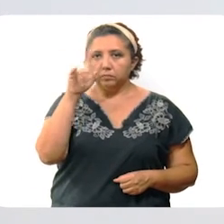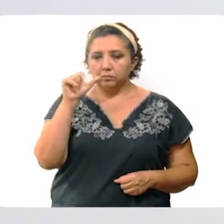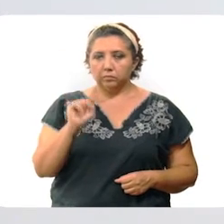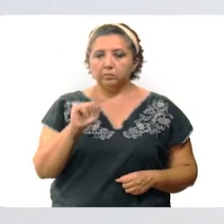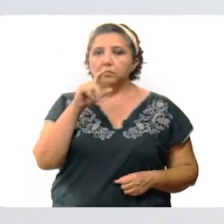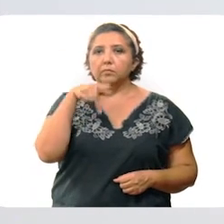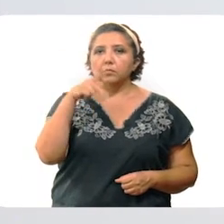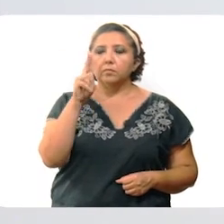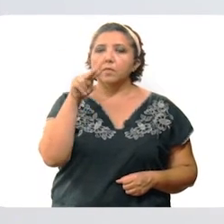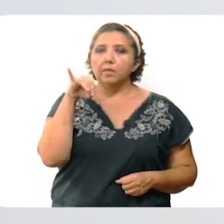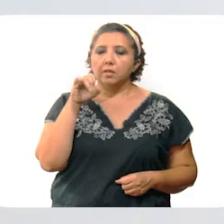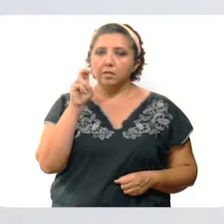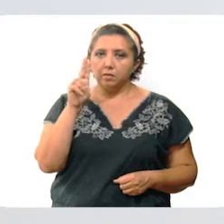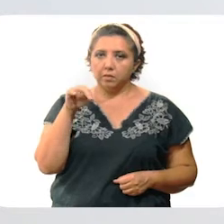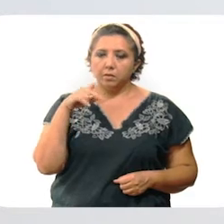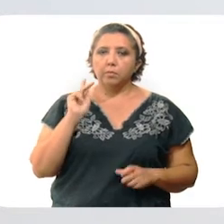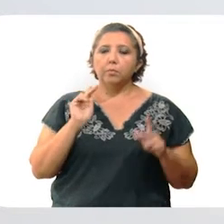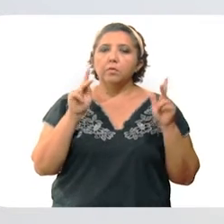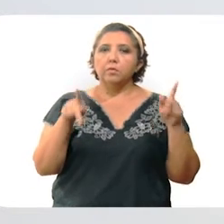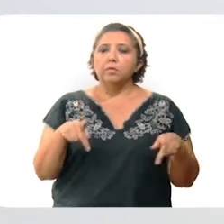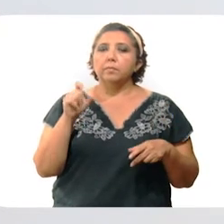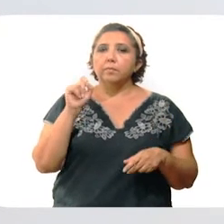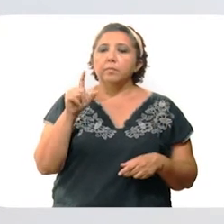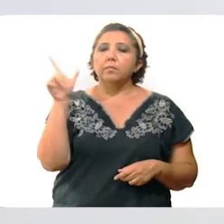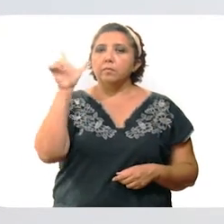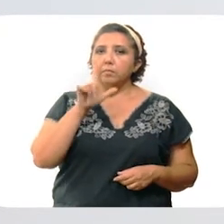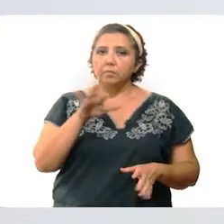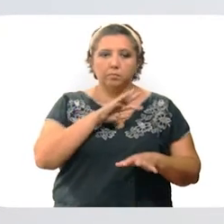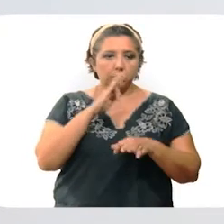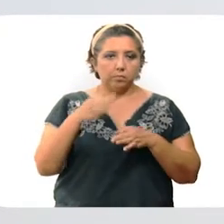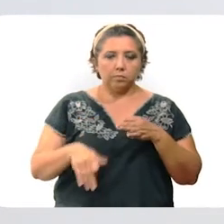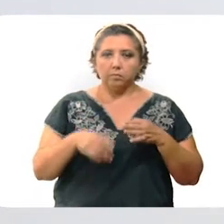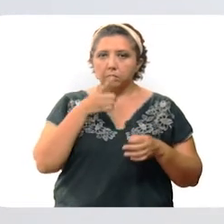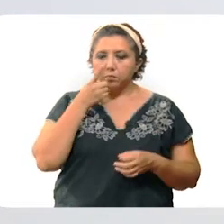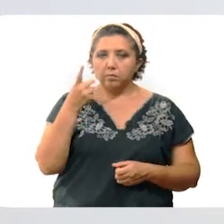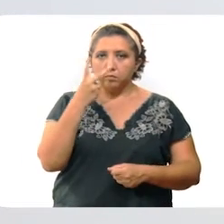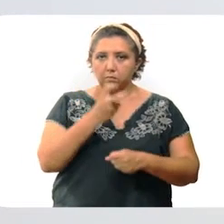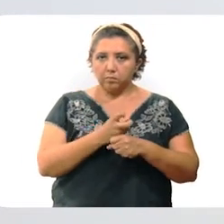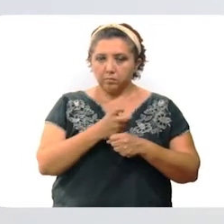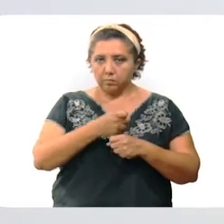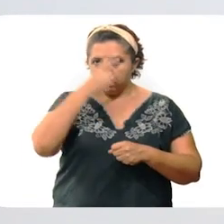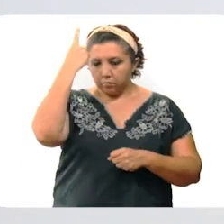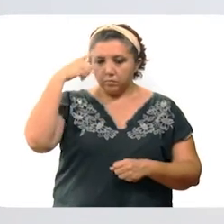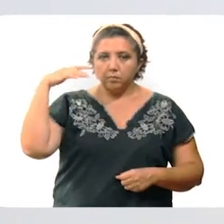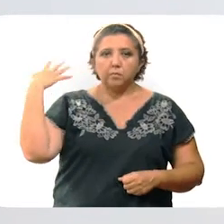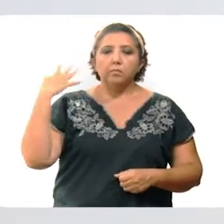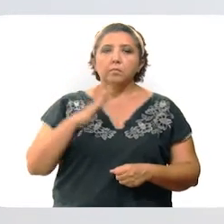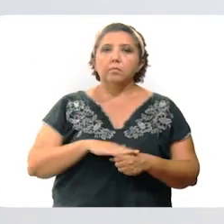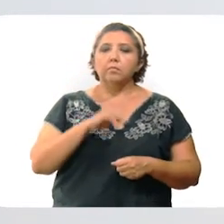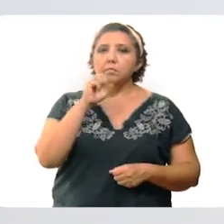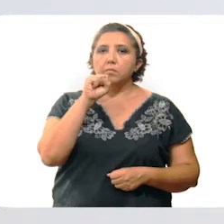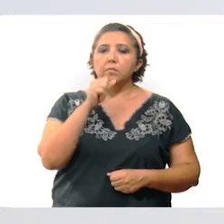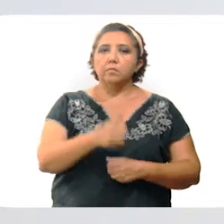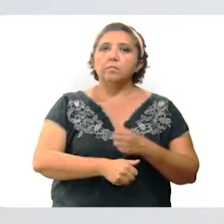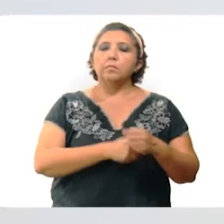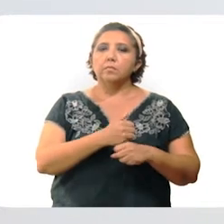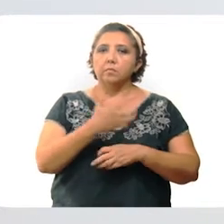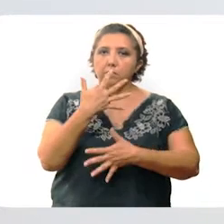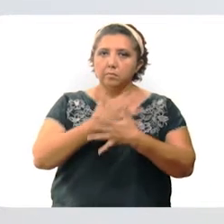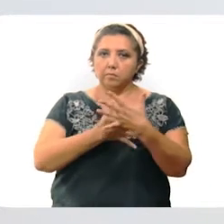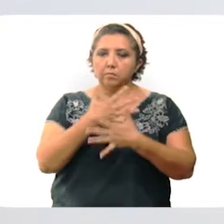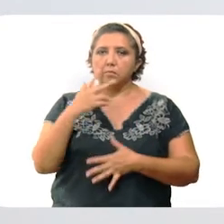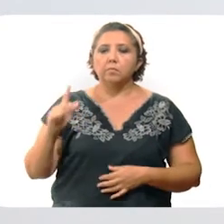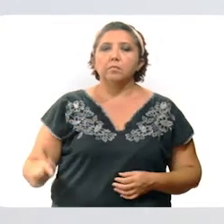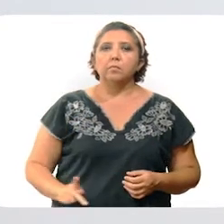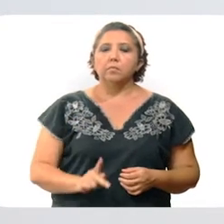Tisimín, Canacín y Progreso. Ese mismo lunes concluyó la aplicación de la segunda dosis para adultos mayores de 60 años en 15